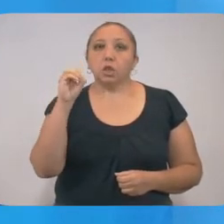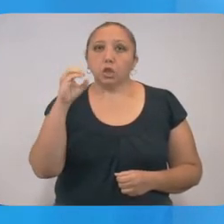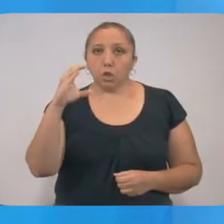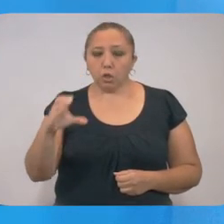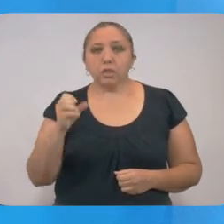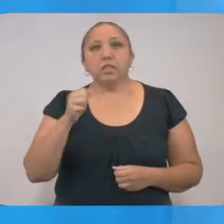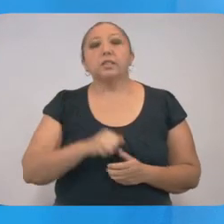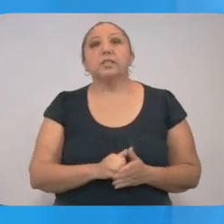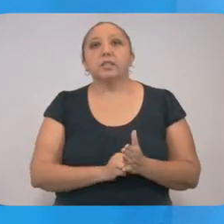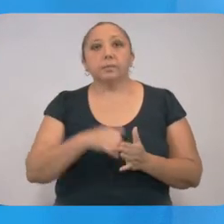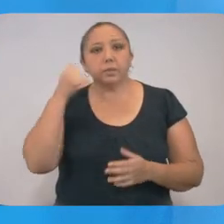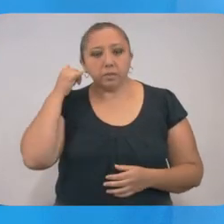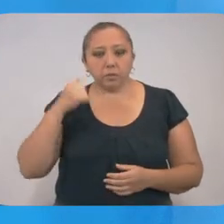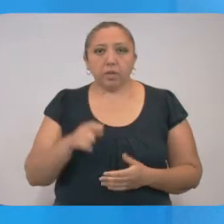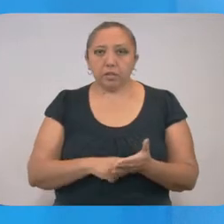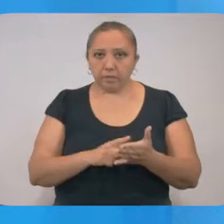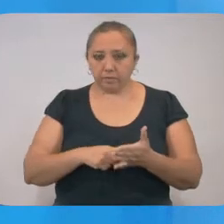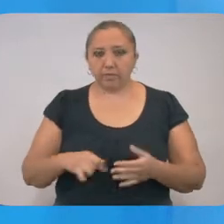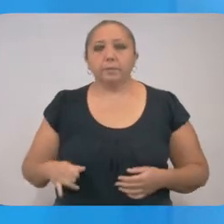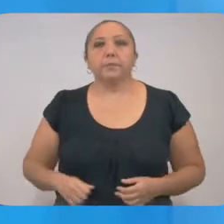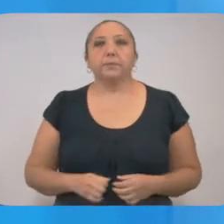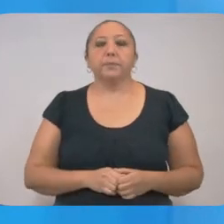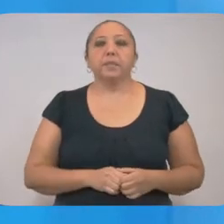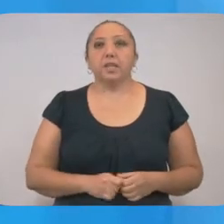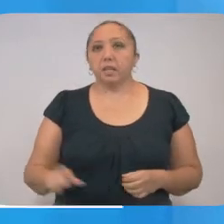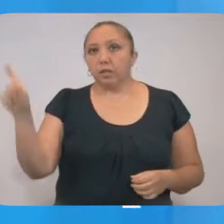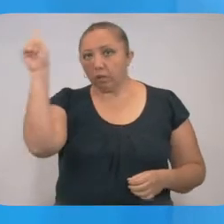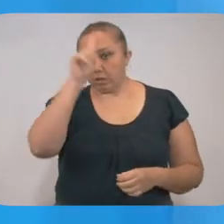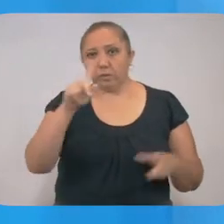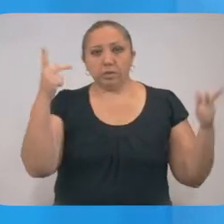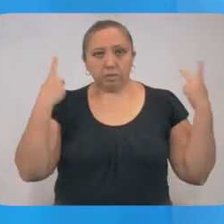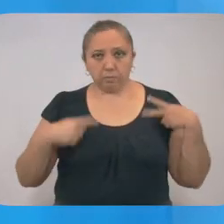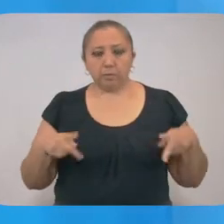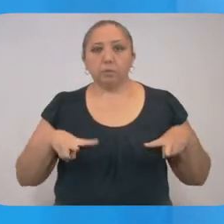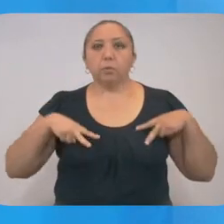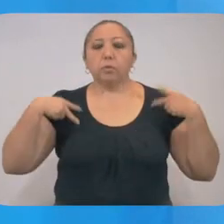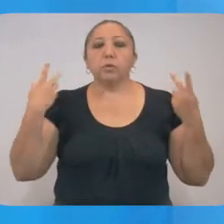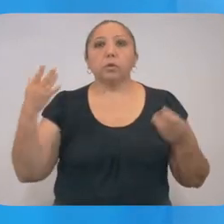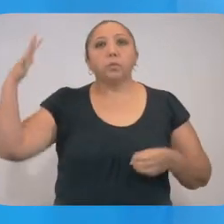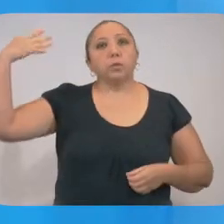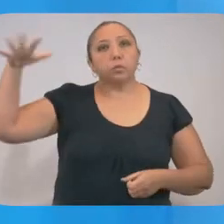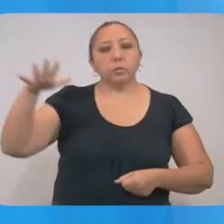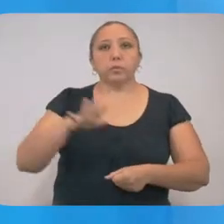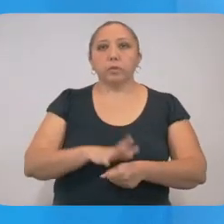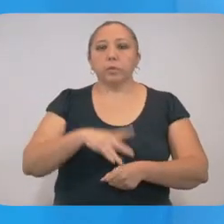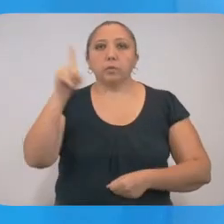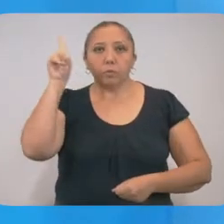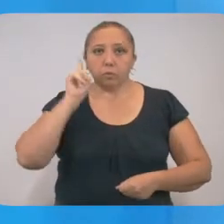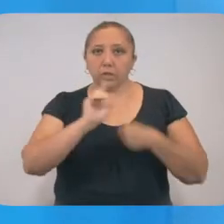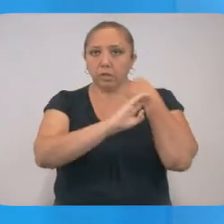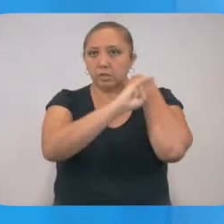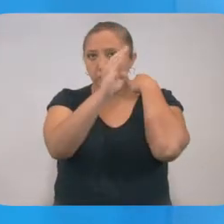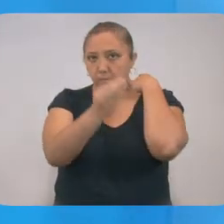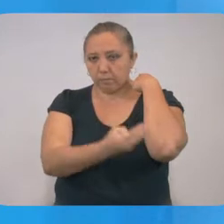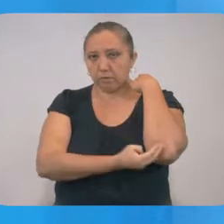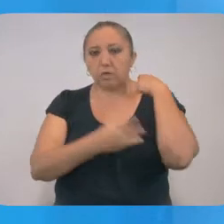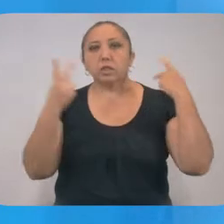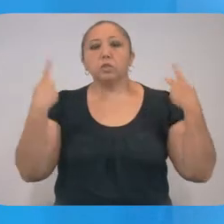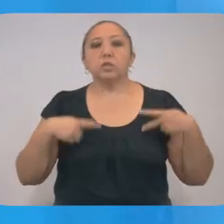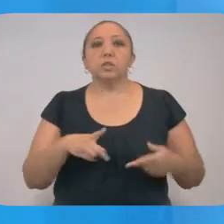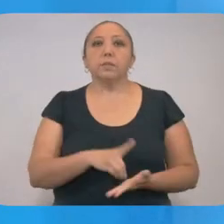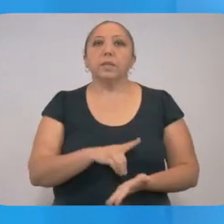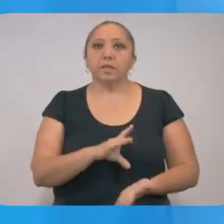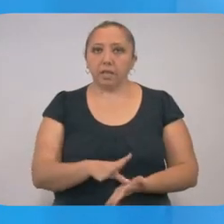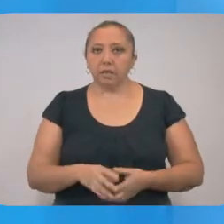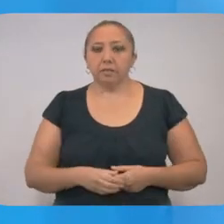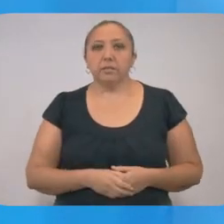Android and Apple. Recomendamos a la población vulnerable como adultos mayores, mujeres embarazadas, personas